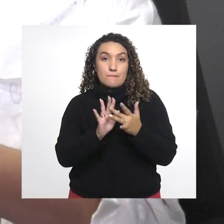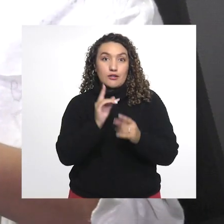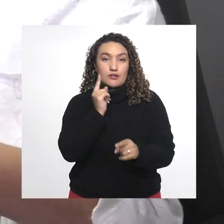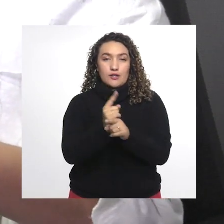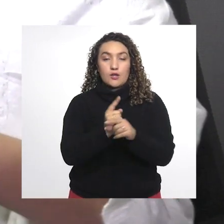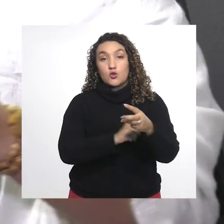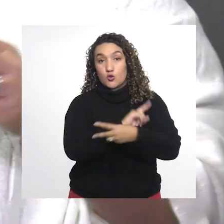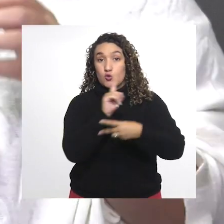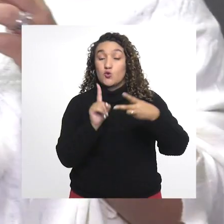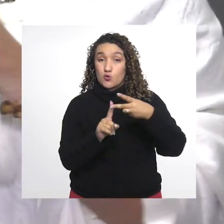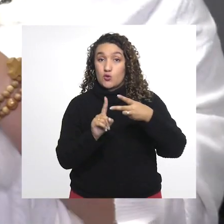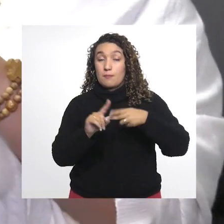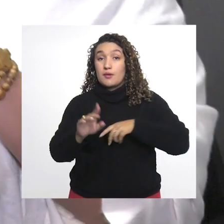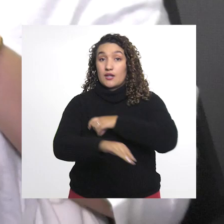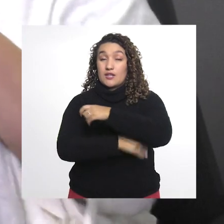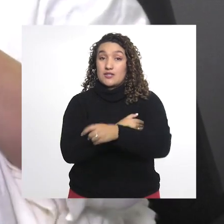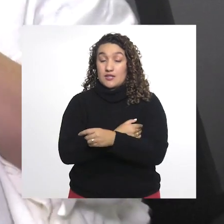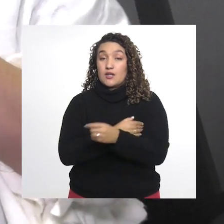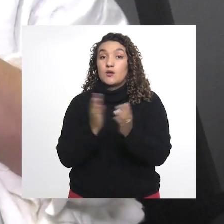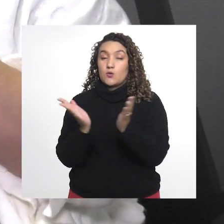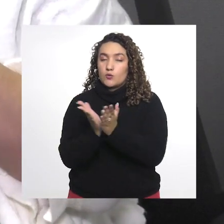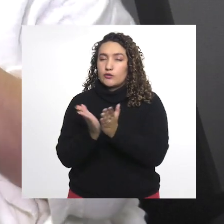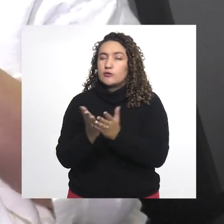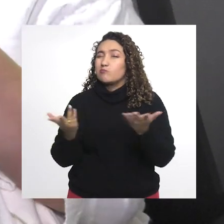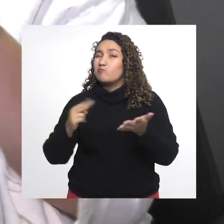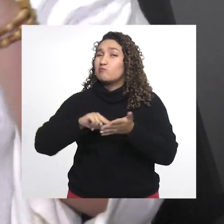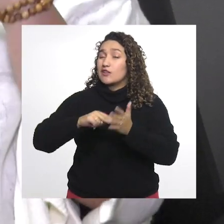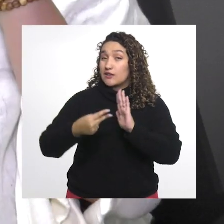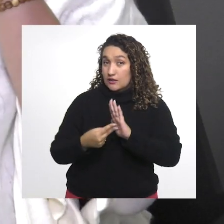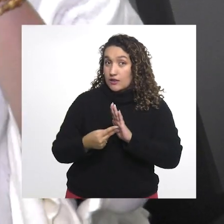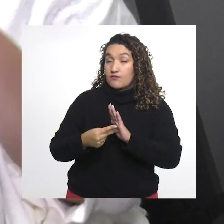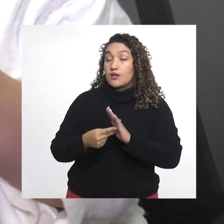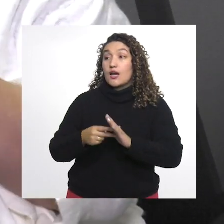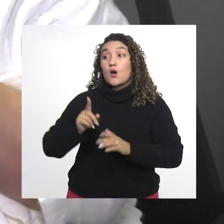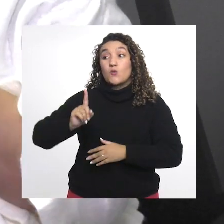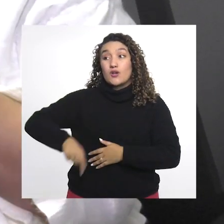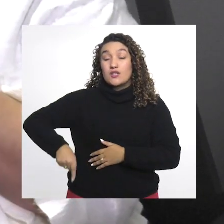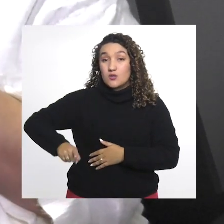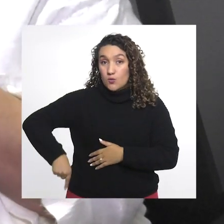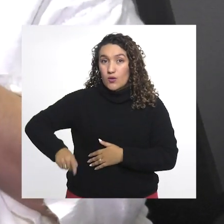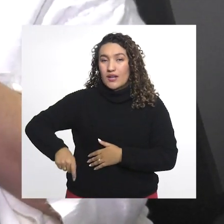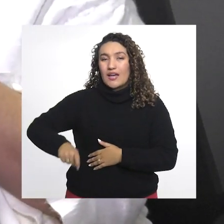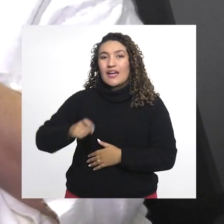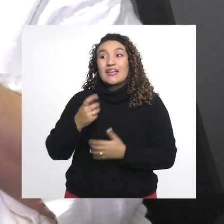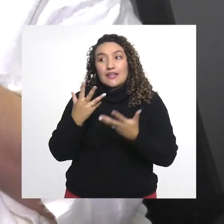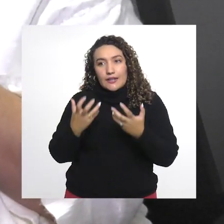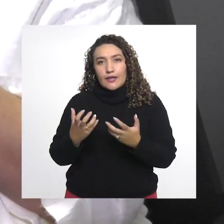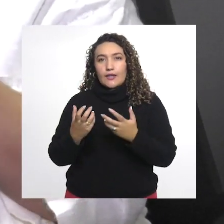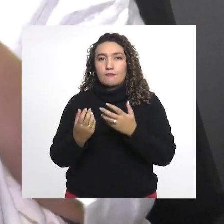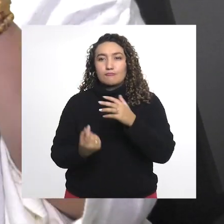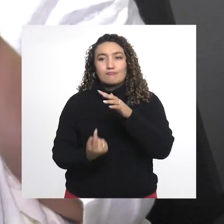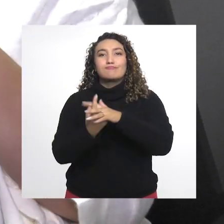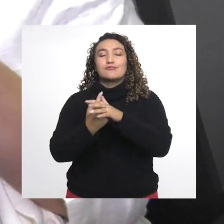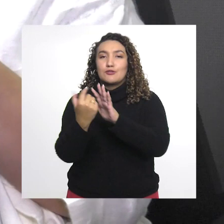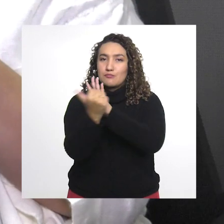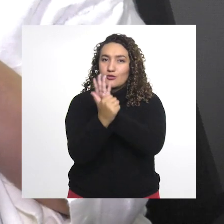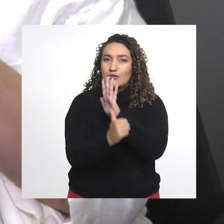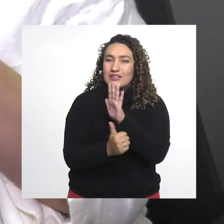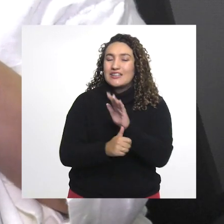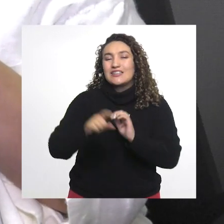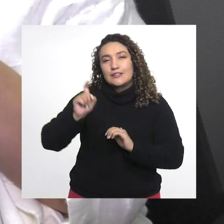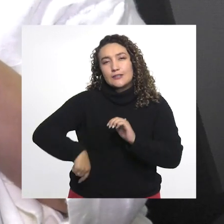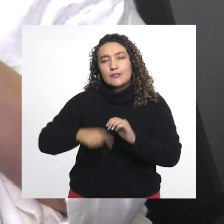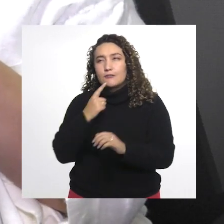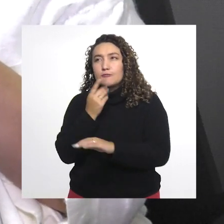Educación. ¿Esto qué hace? Esto hace que cuando una escuela quiere crear este tipo de programas, tiene primero que consolidarse